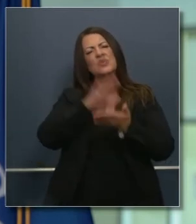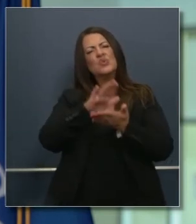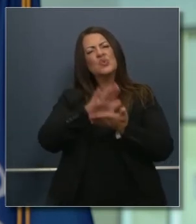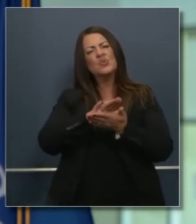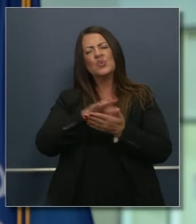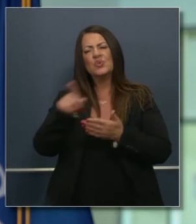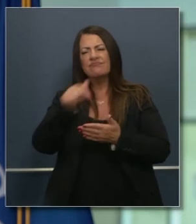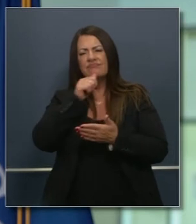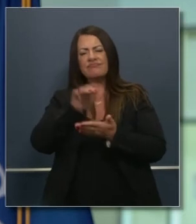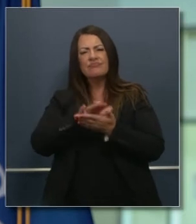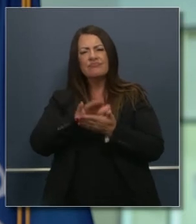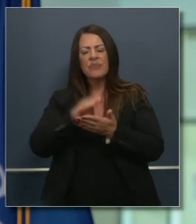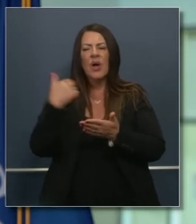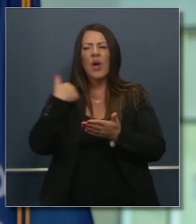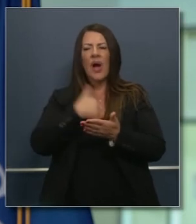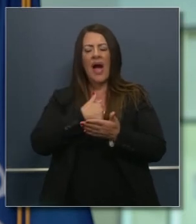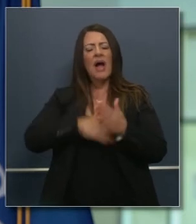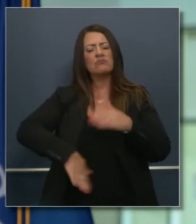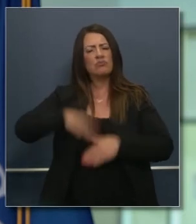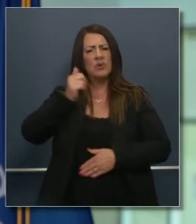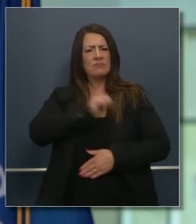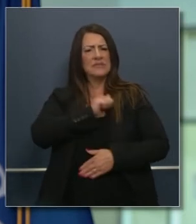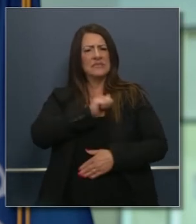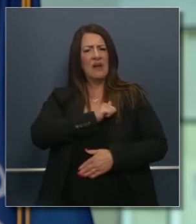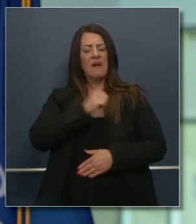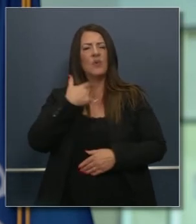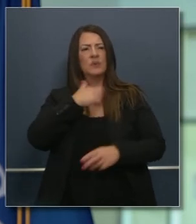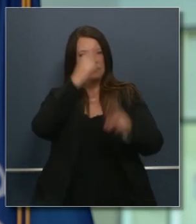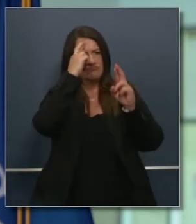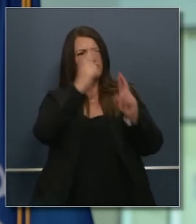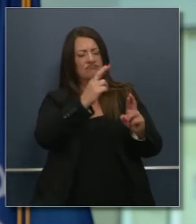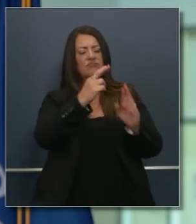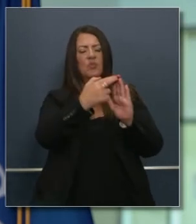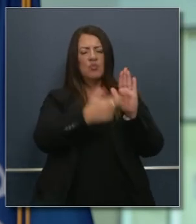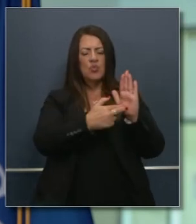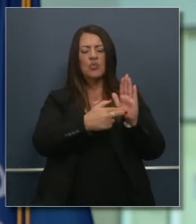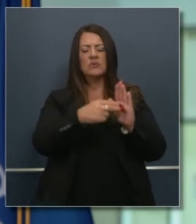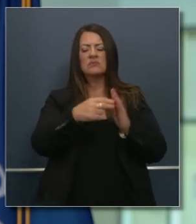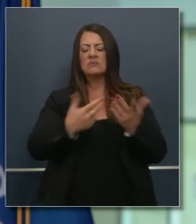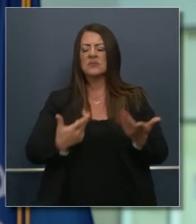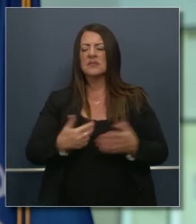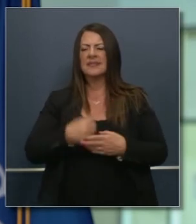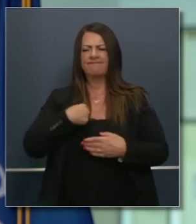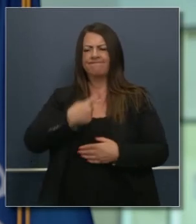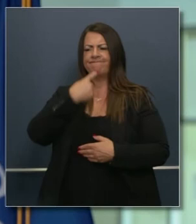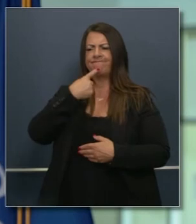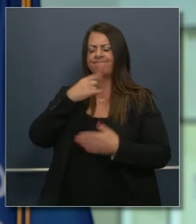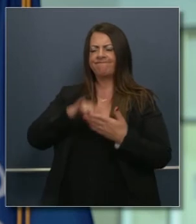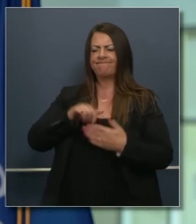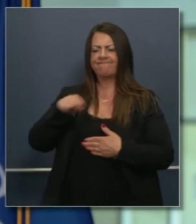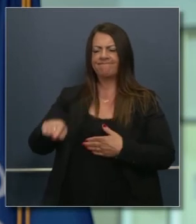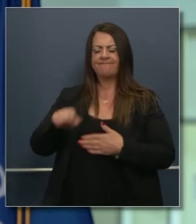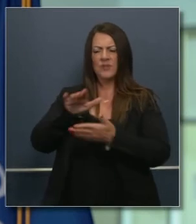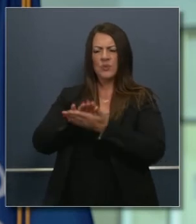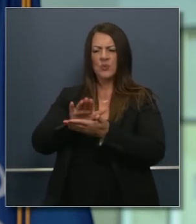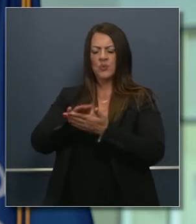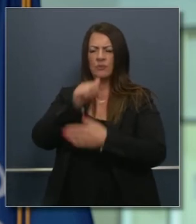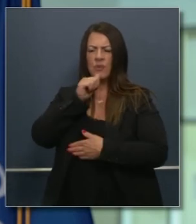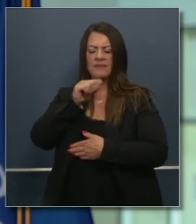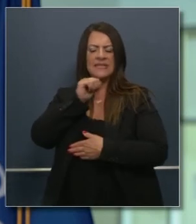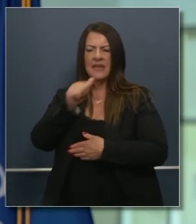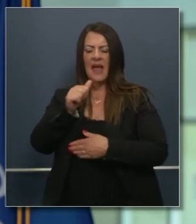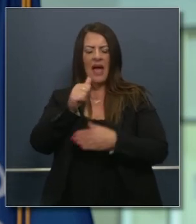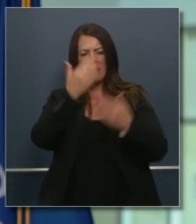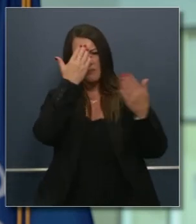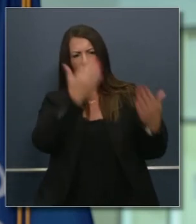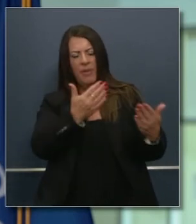aprovechar el sistema de escuelas católicas hemos hablado de reglamentos y obviamente estoy descontento con el hecho de que no estén